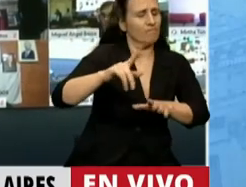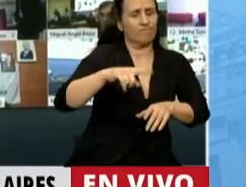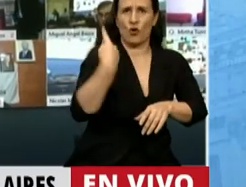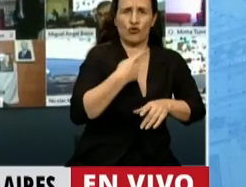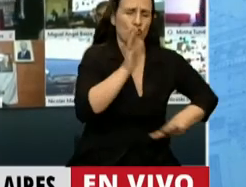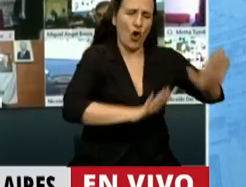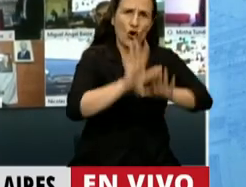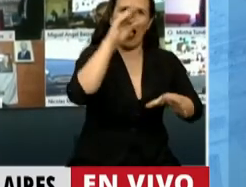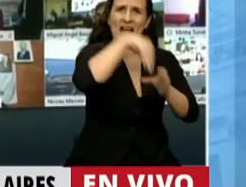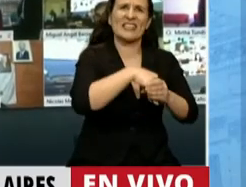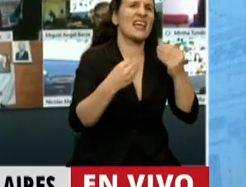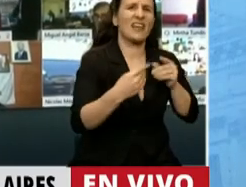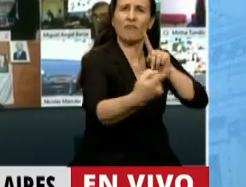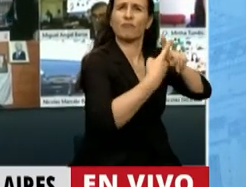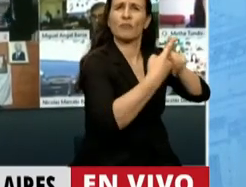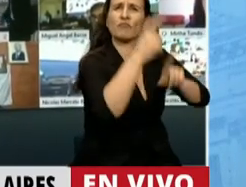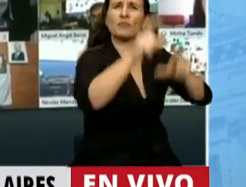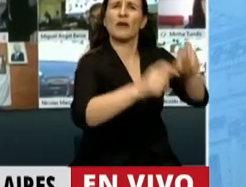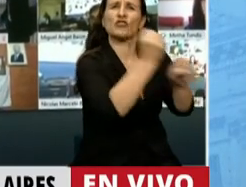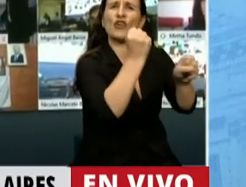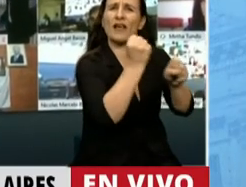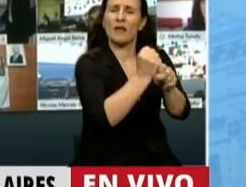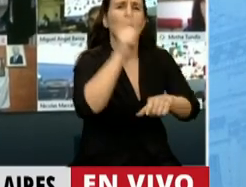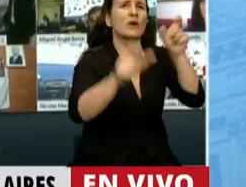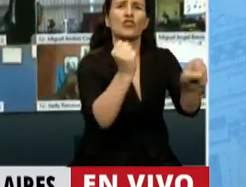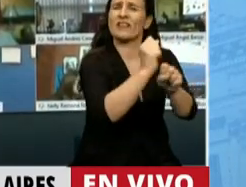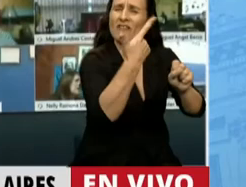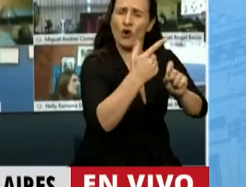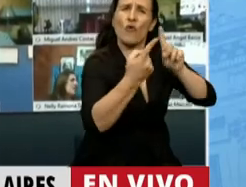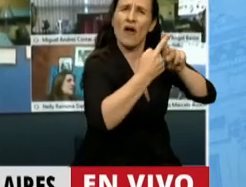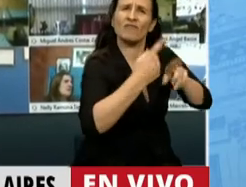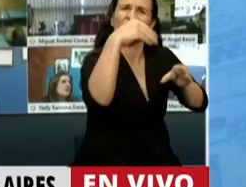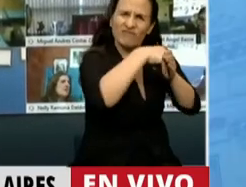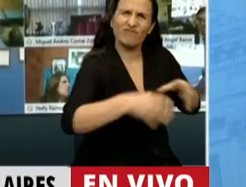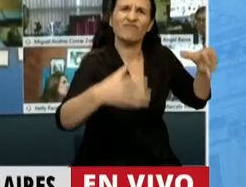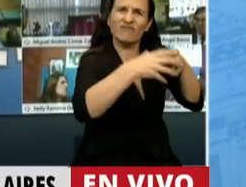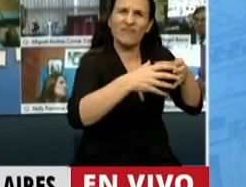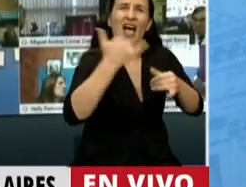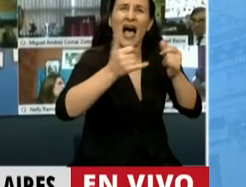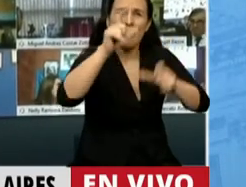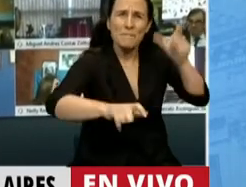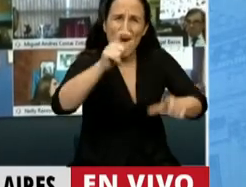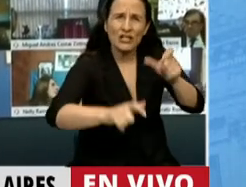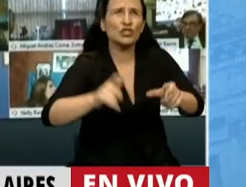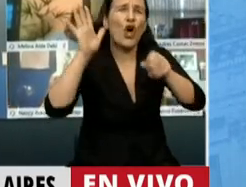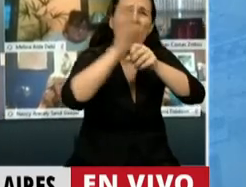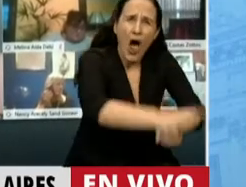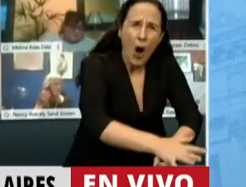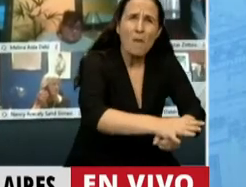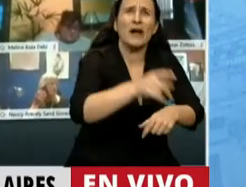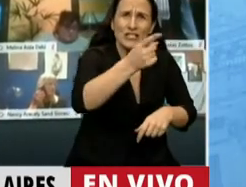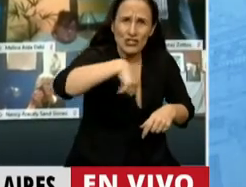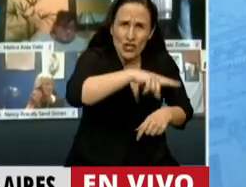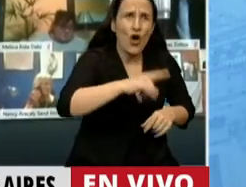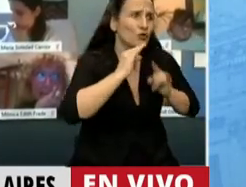eso nos organizamos con los trabajadores, con los desocupados, con todos los oprimidos de este país, a los que les quieren